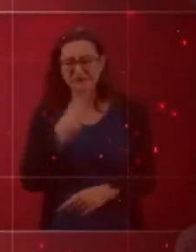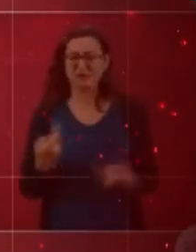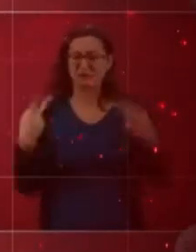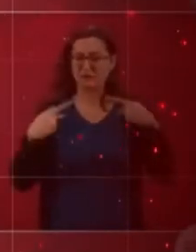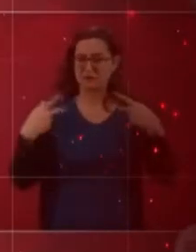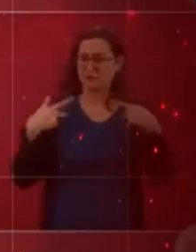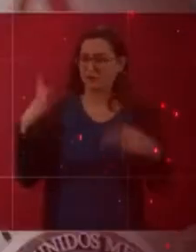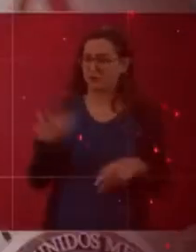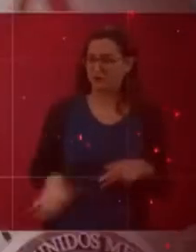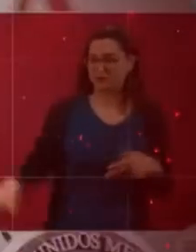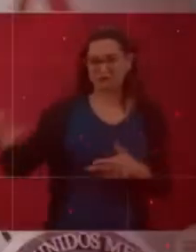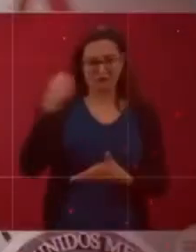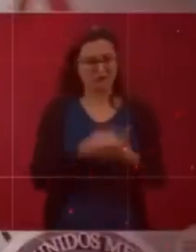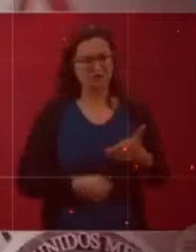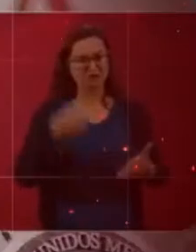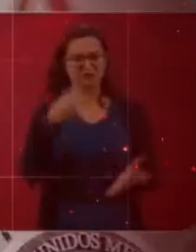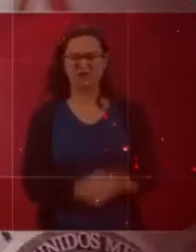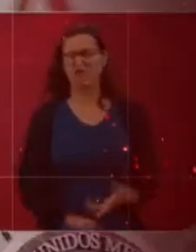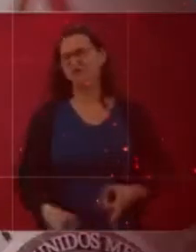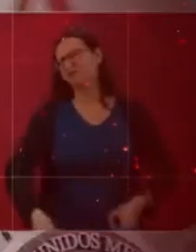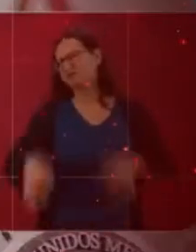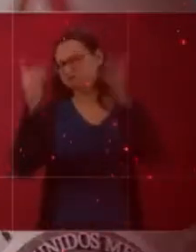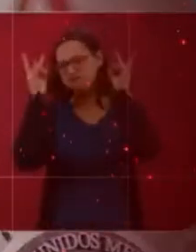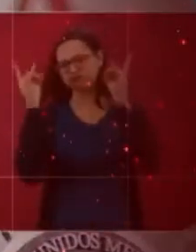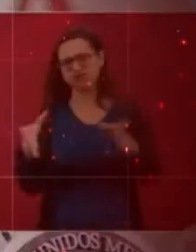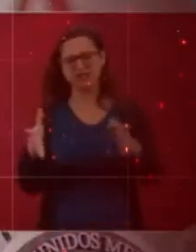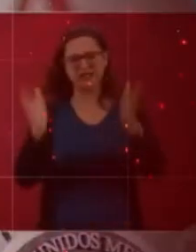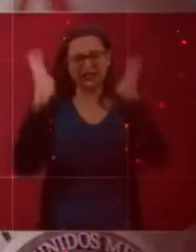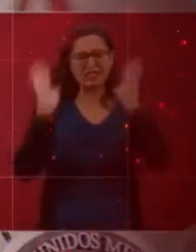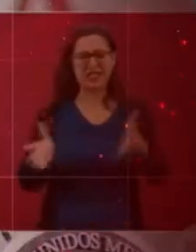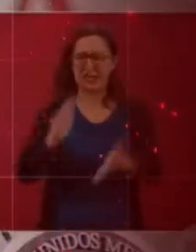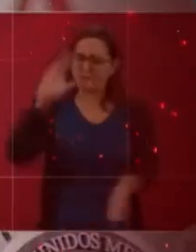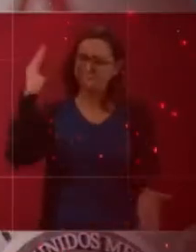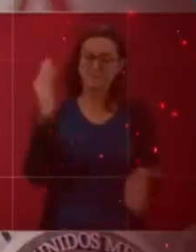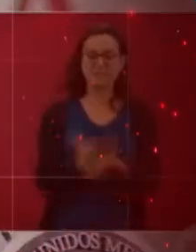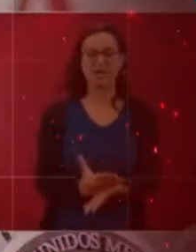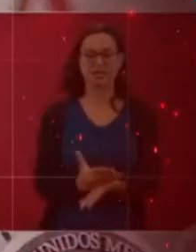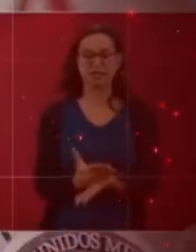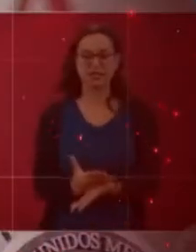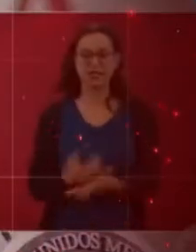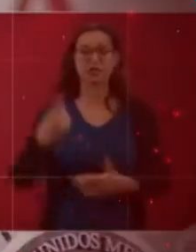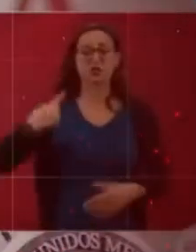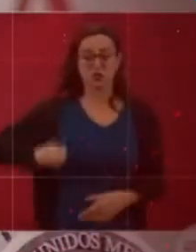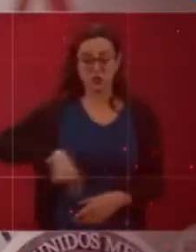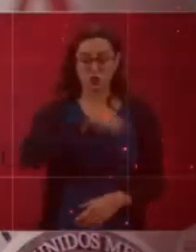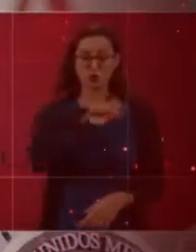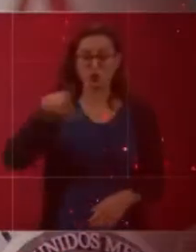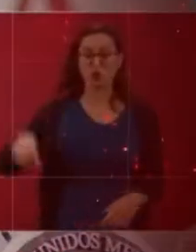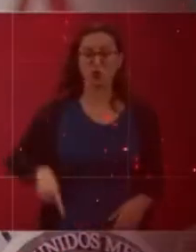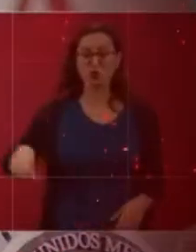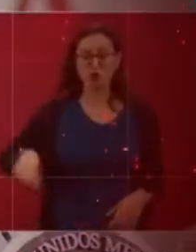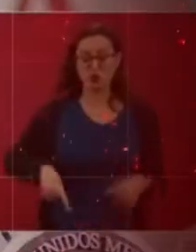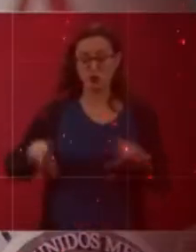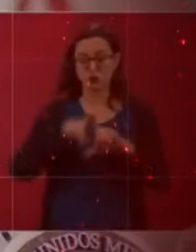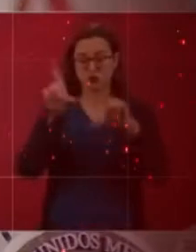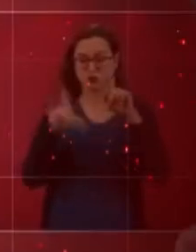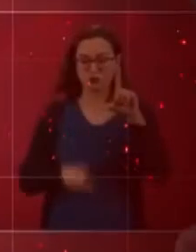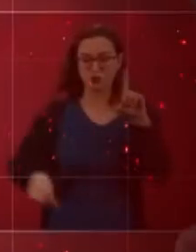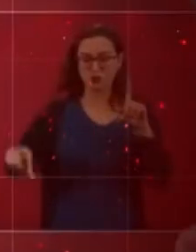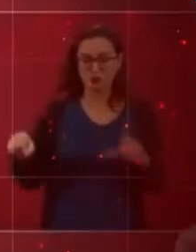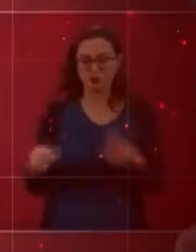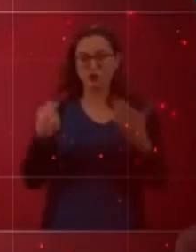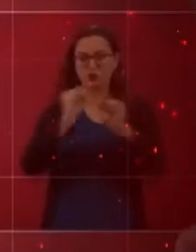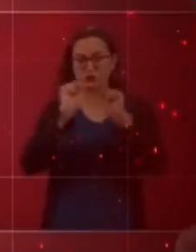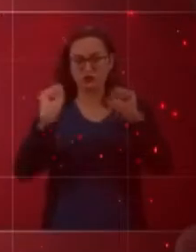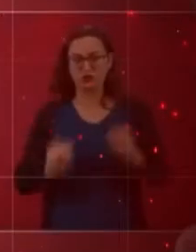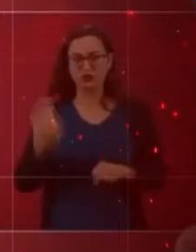dice ya basta. Y como gobierno de México nos habemos obligados a evitar la reproducción de un